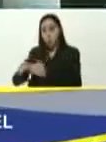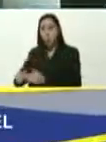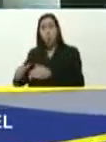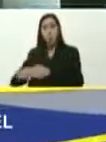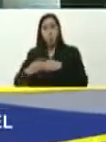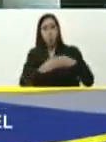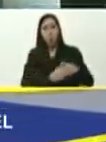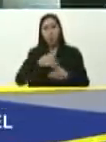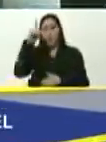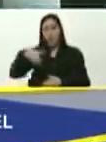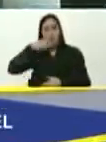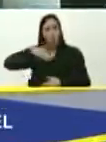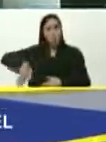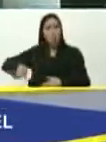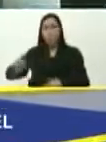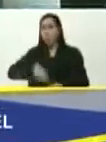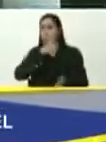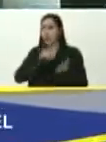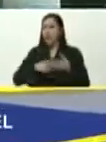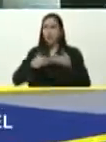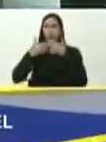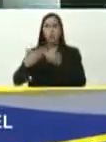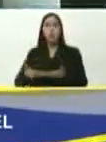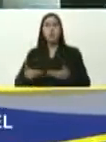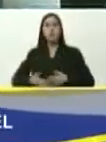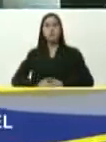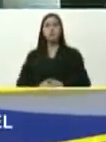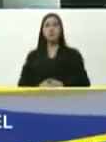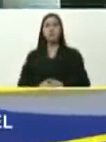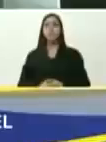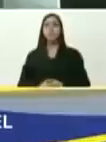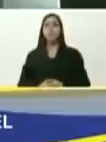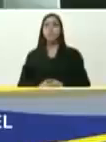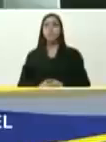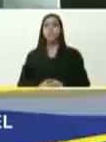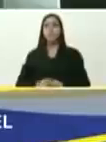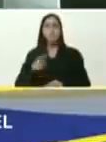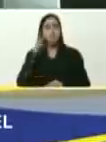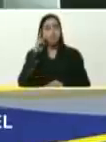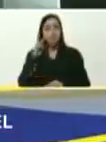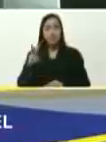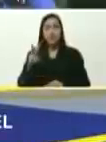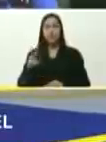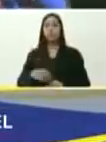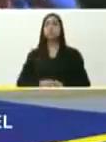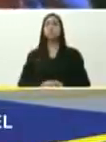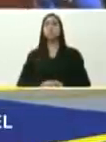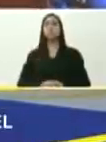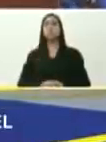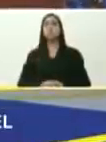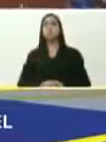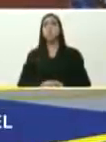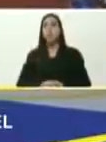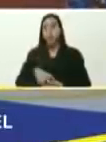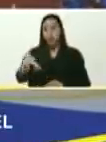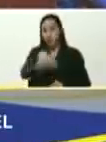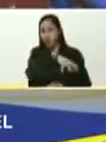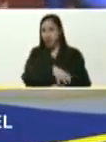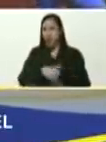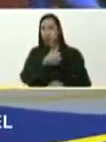poder popular, completico, Reverol, todo, quiero ver, el mapa de entrega, estado por estado,